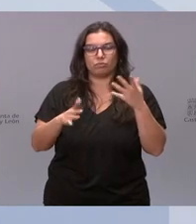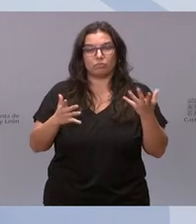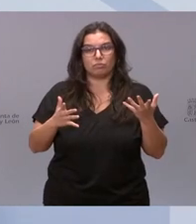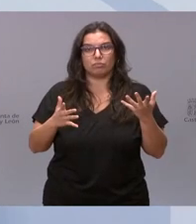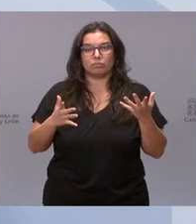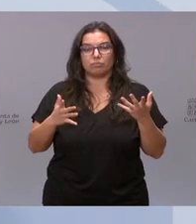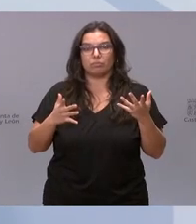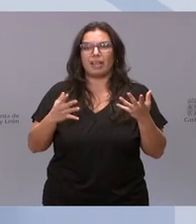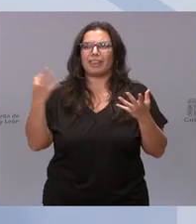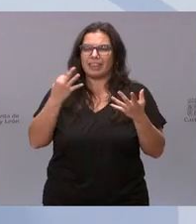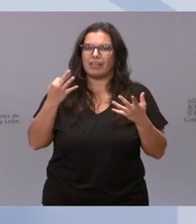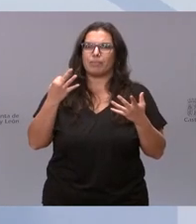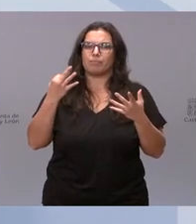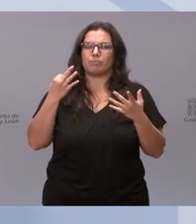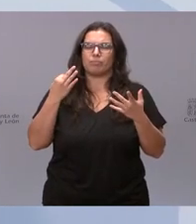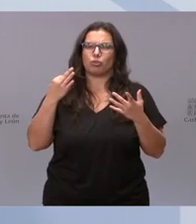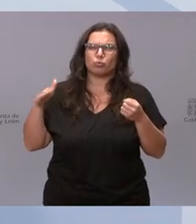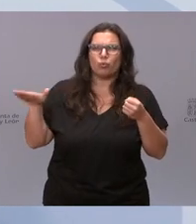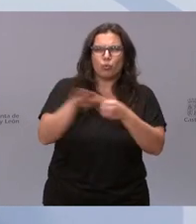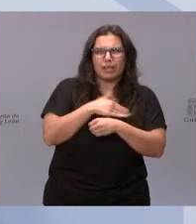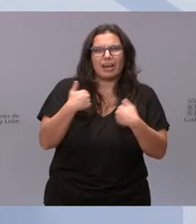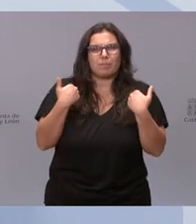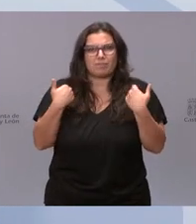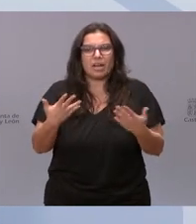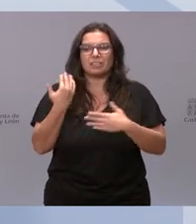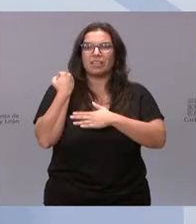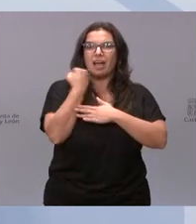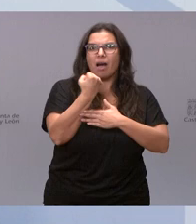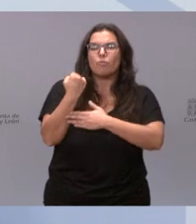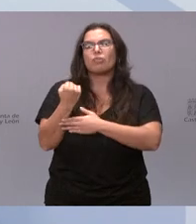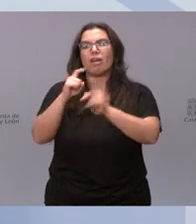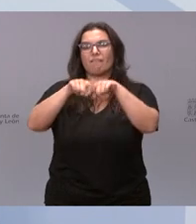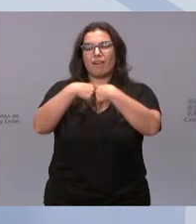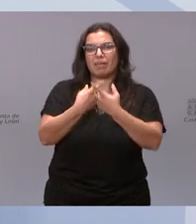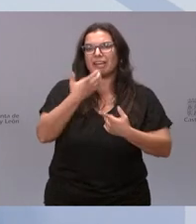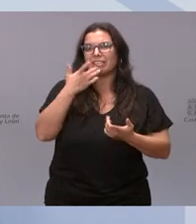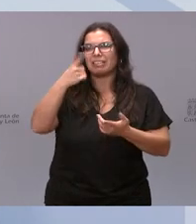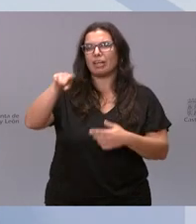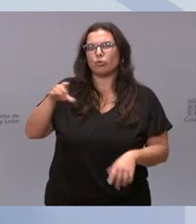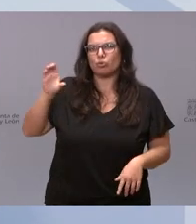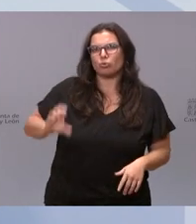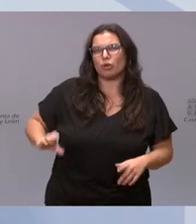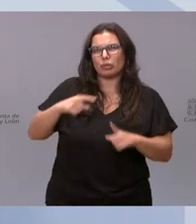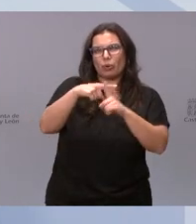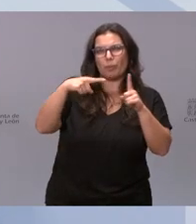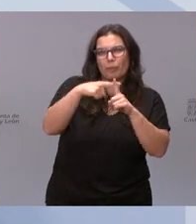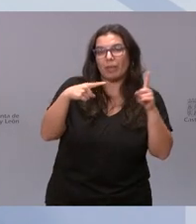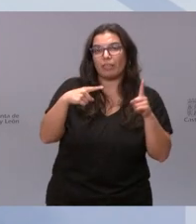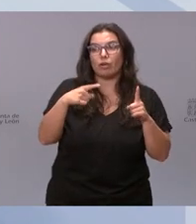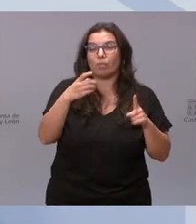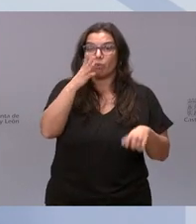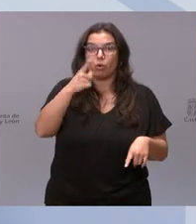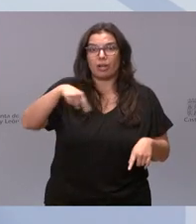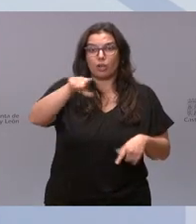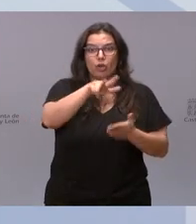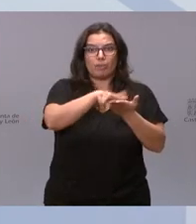que llegar más allá, tenemos que apoyar a las familias de rentas medias que tienen un problema para pagar